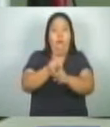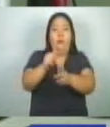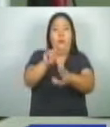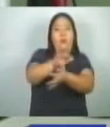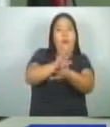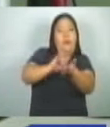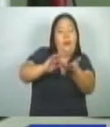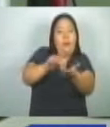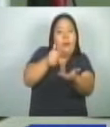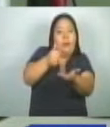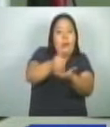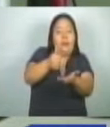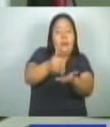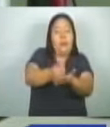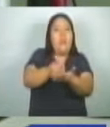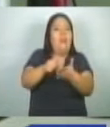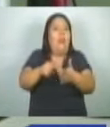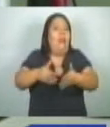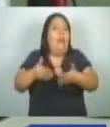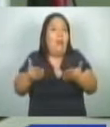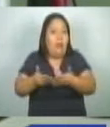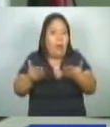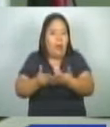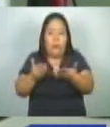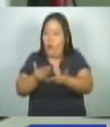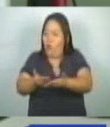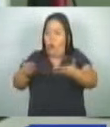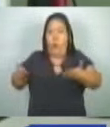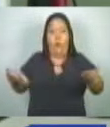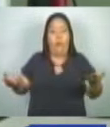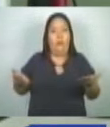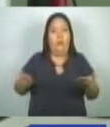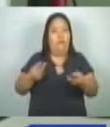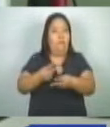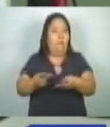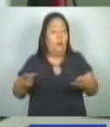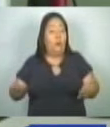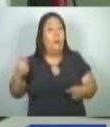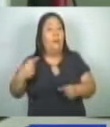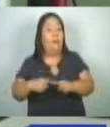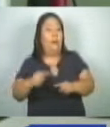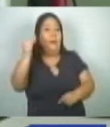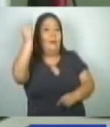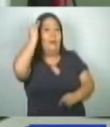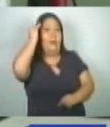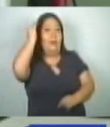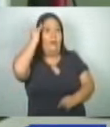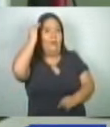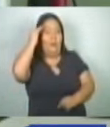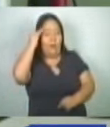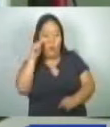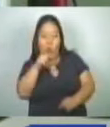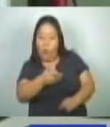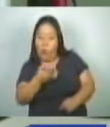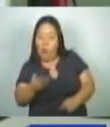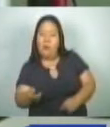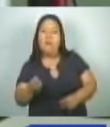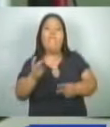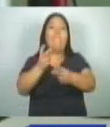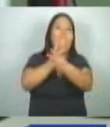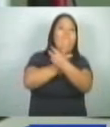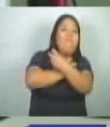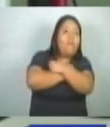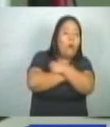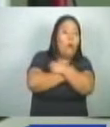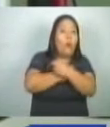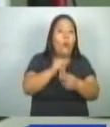diversos, digamos, productos. Sin embargo, recordemos que muchas veces la toxicidad depende de